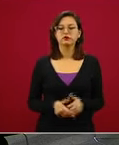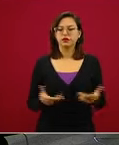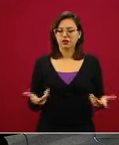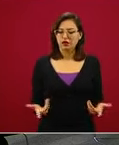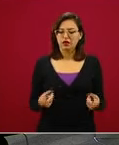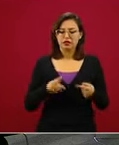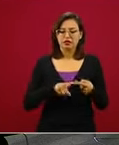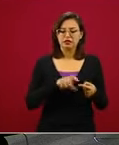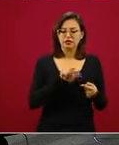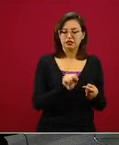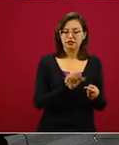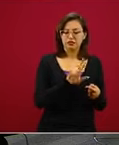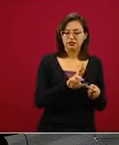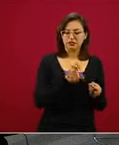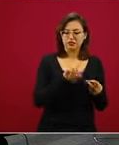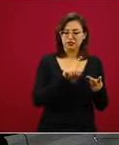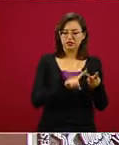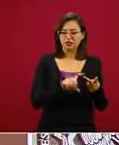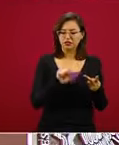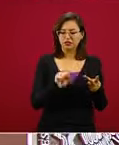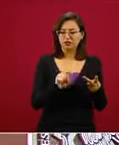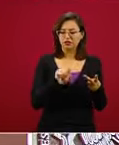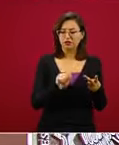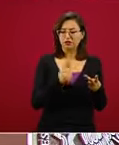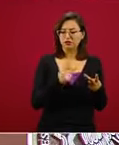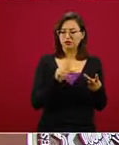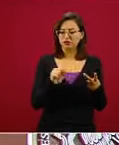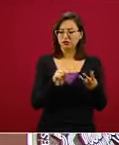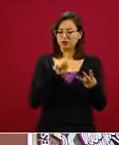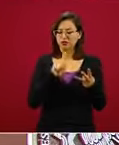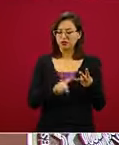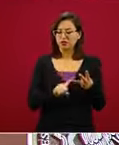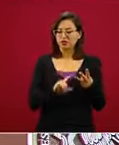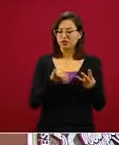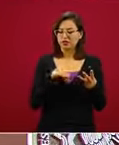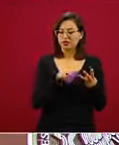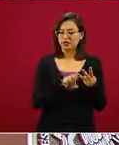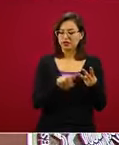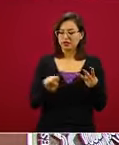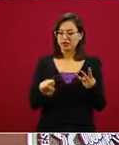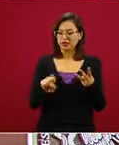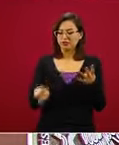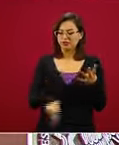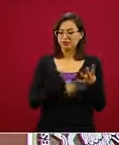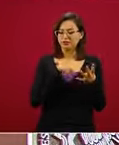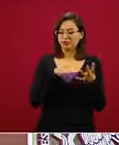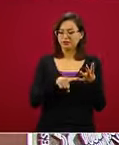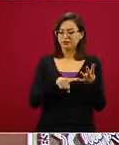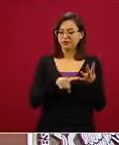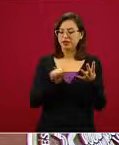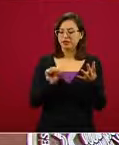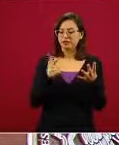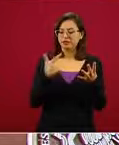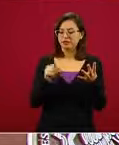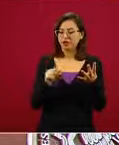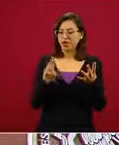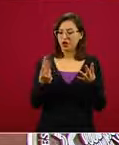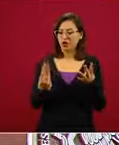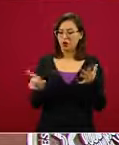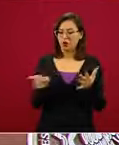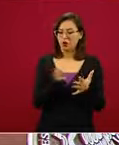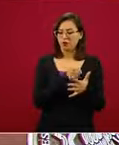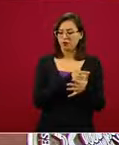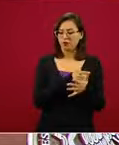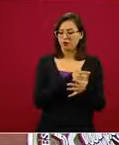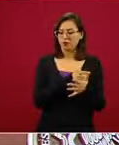Secretaría de Relaciones Exteriores, de Trabajo, el Instituto Mexicano del Seguro Social, la Secretaría de Gobernación, por supuesto